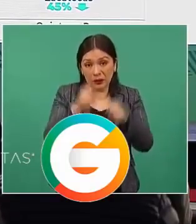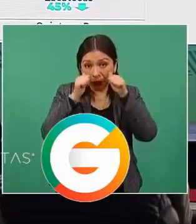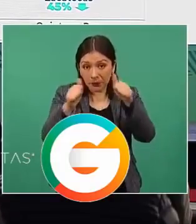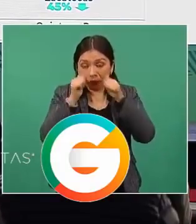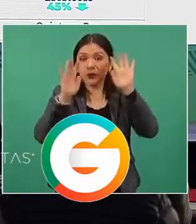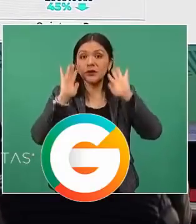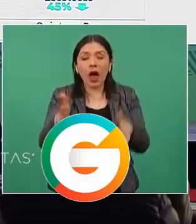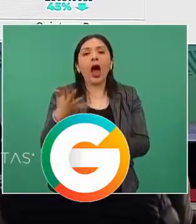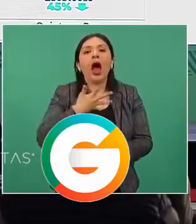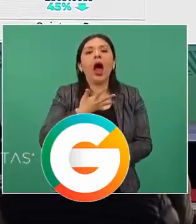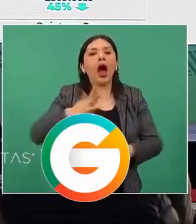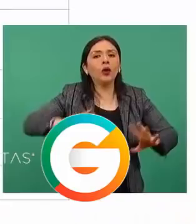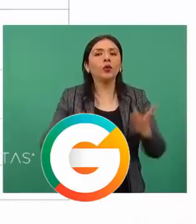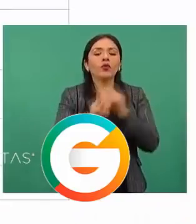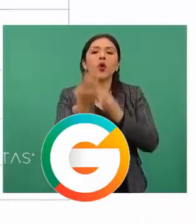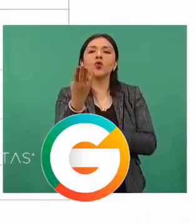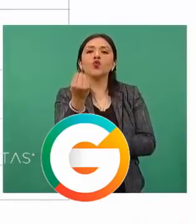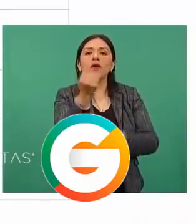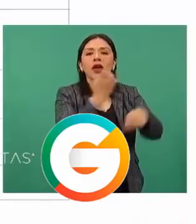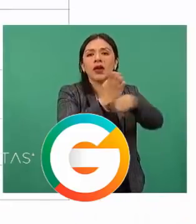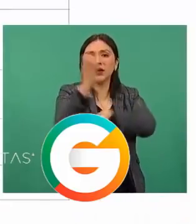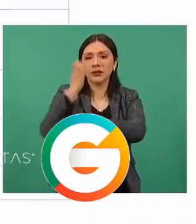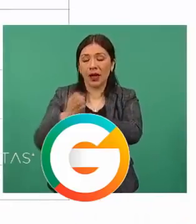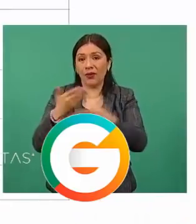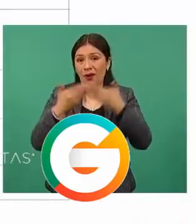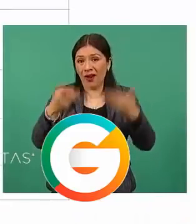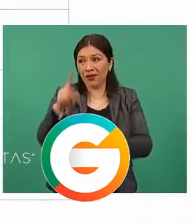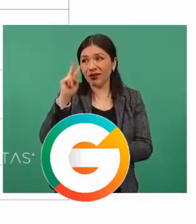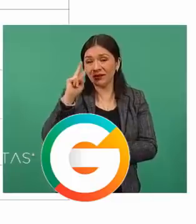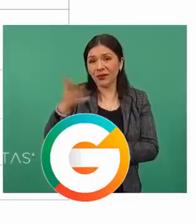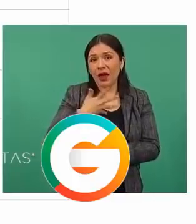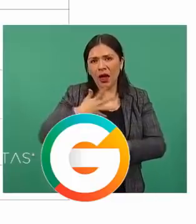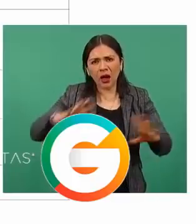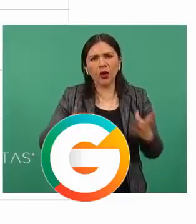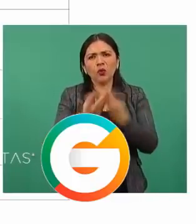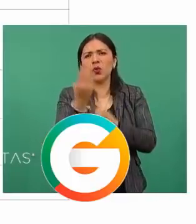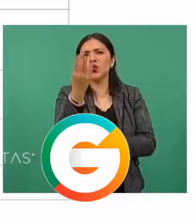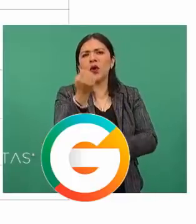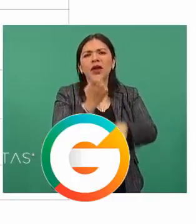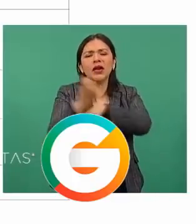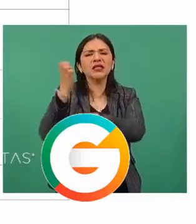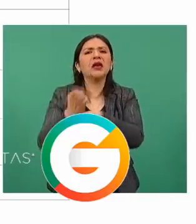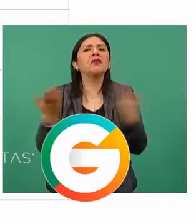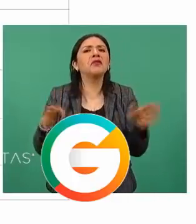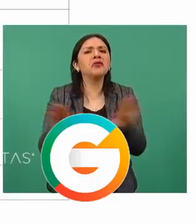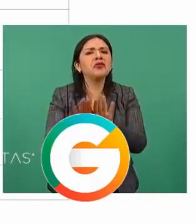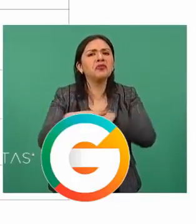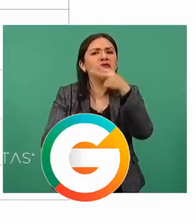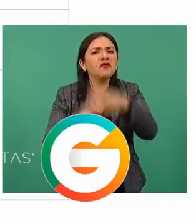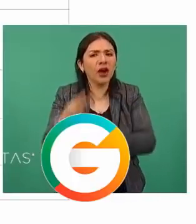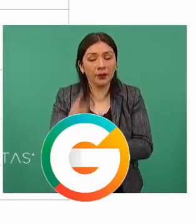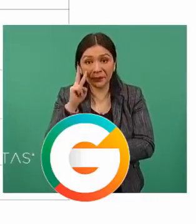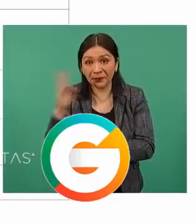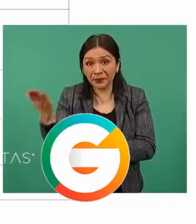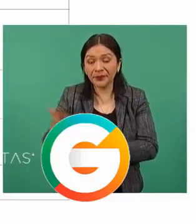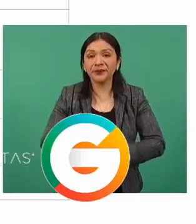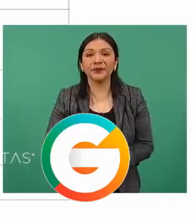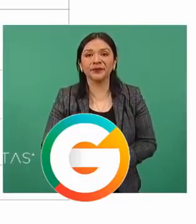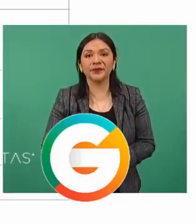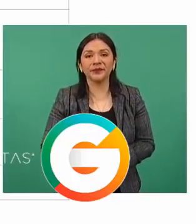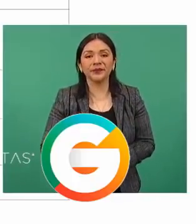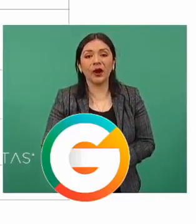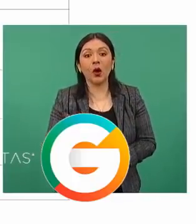González, destacó la detención de 1.078 objetivos prioritarios, además de cinco jefes regionales, nueve jefes de plaza y de 1